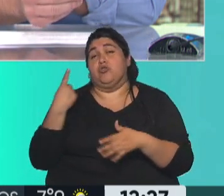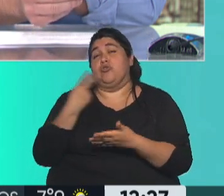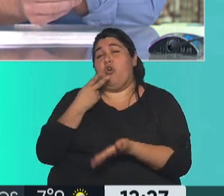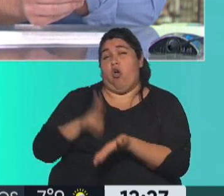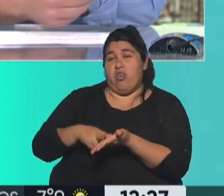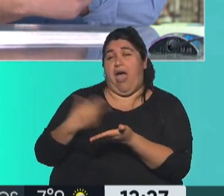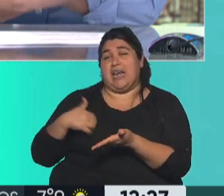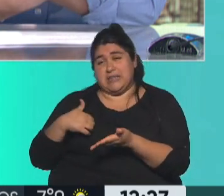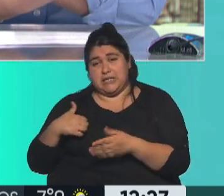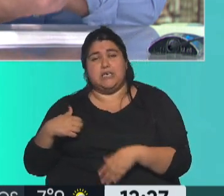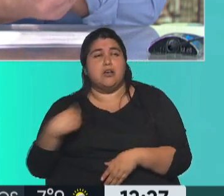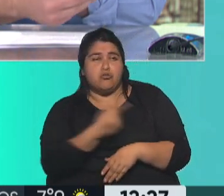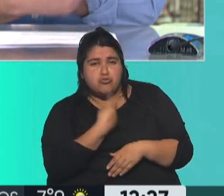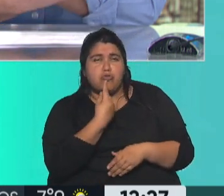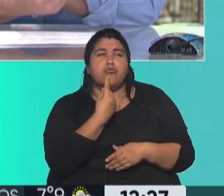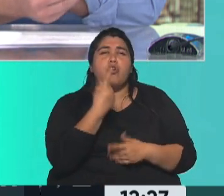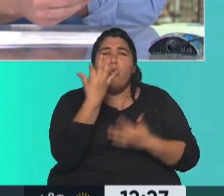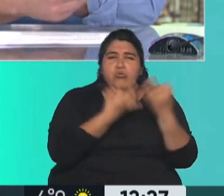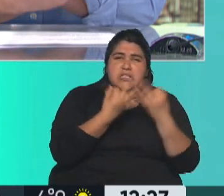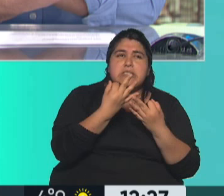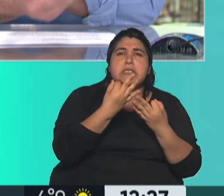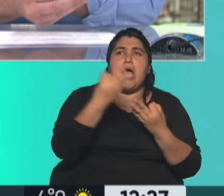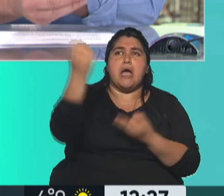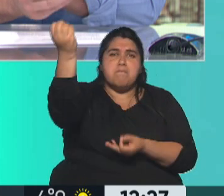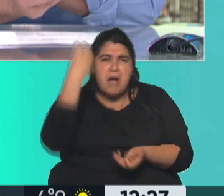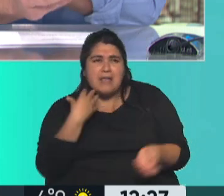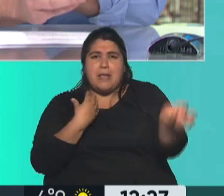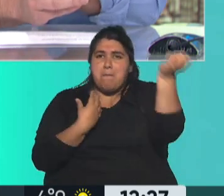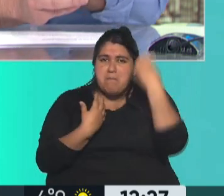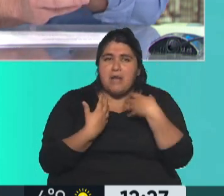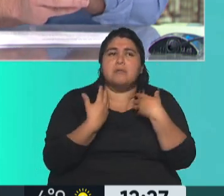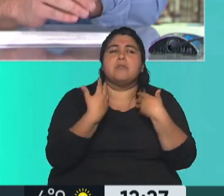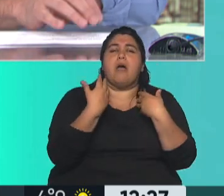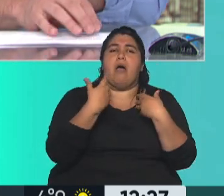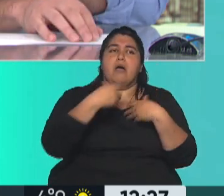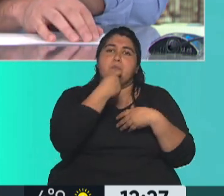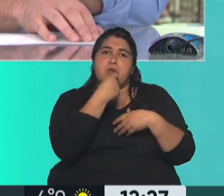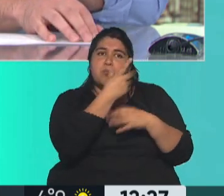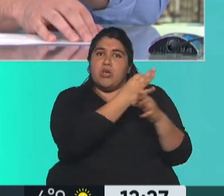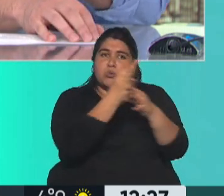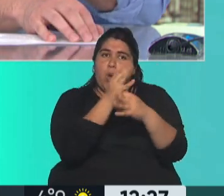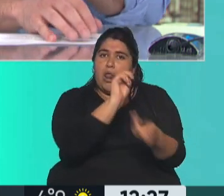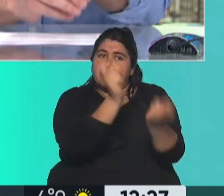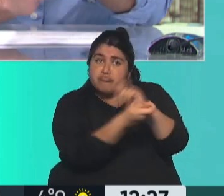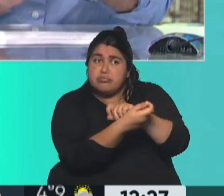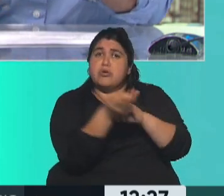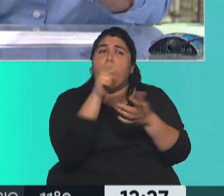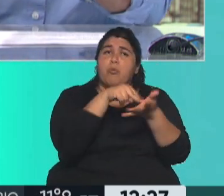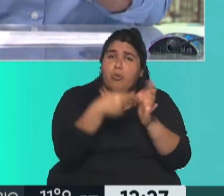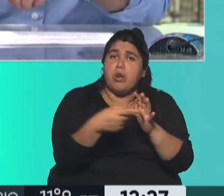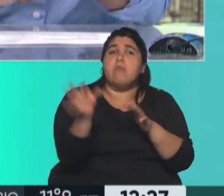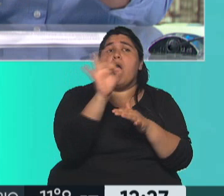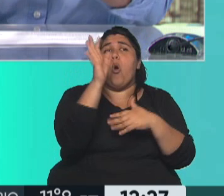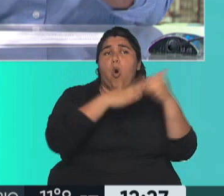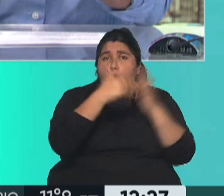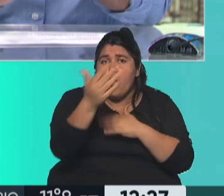recibiendo modificaciones de establecimientos, porque puede haber que un establecimiento educativo haya tenido algún problema, haya entrado en